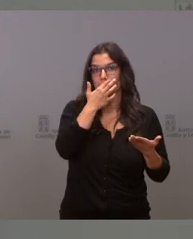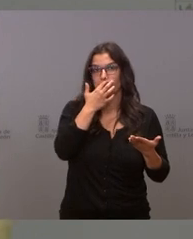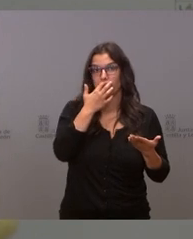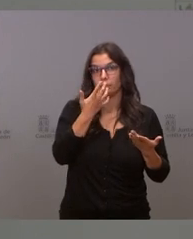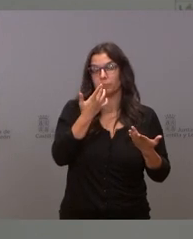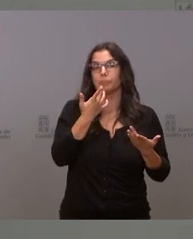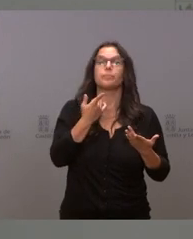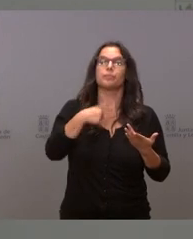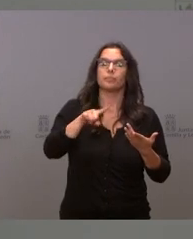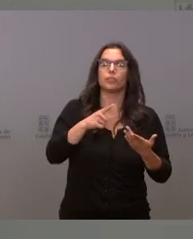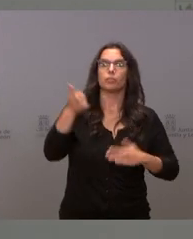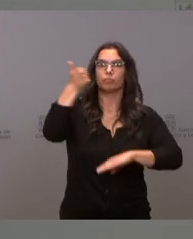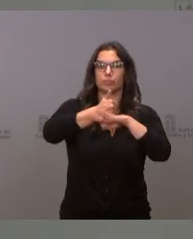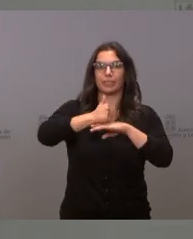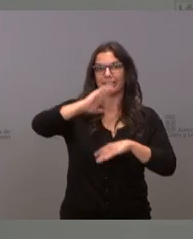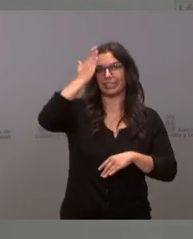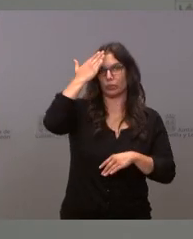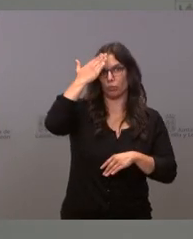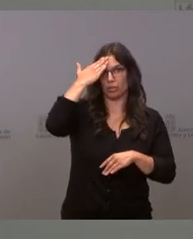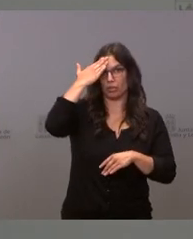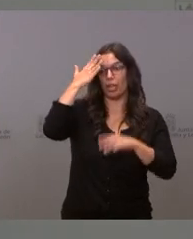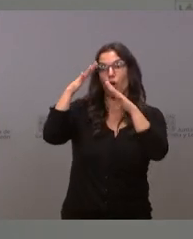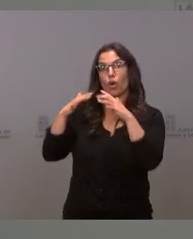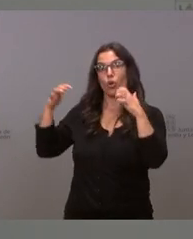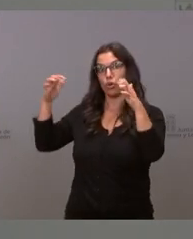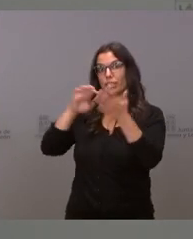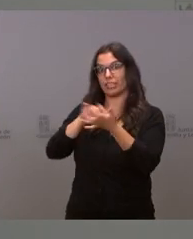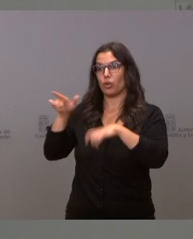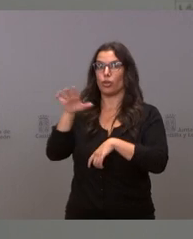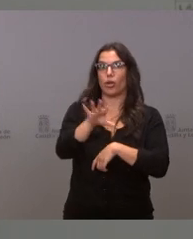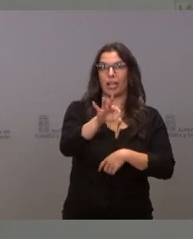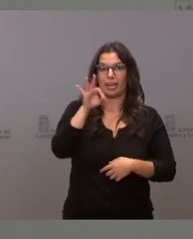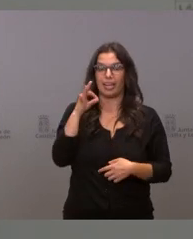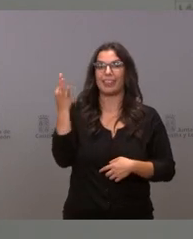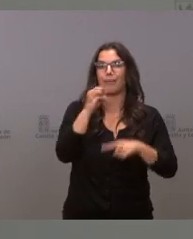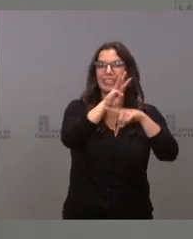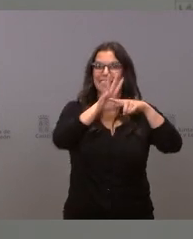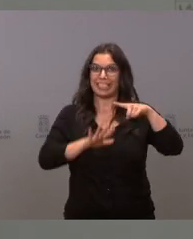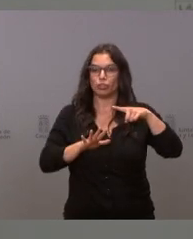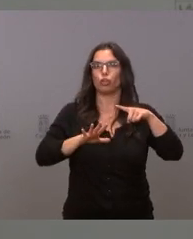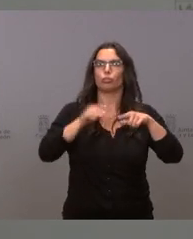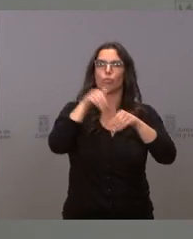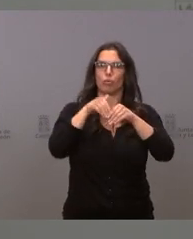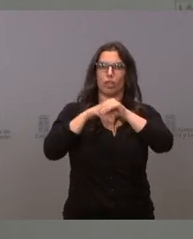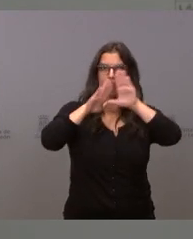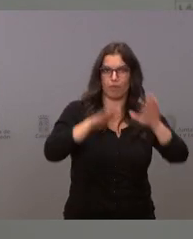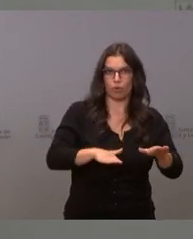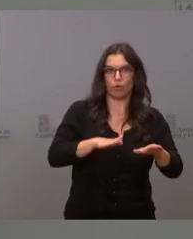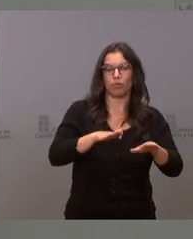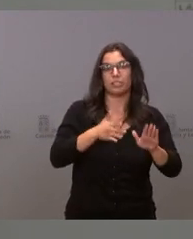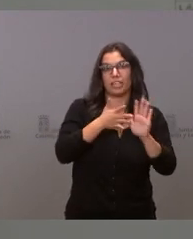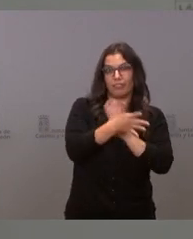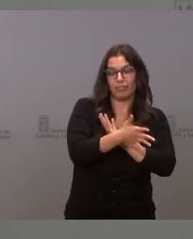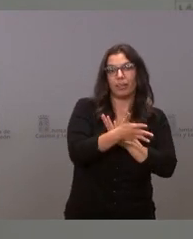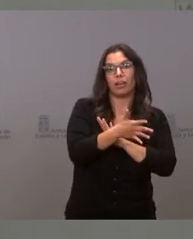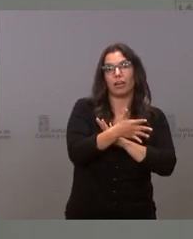organización, va a estar dirigida por un titular que va a ser elegido por las Cortes de Castilla y León por tres quintas partes de sus miembros, de tal manera que se